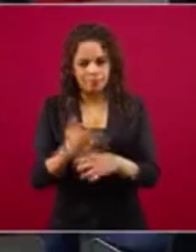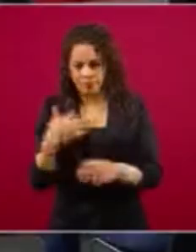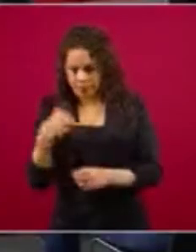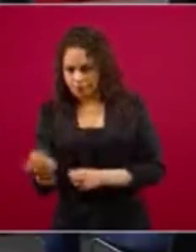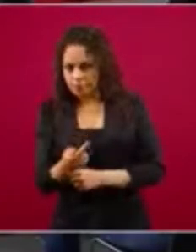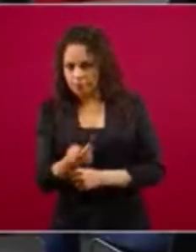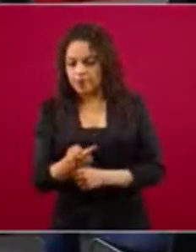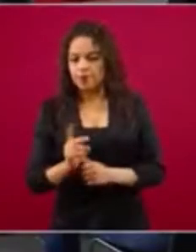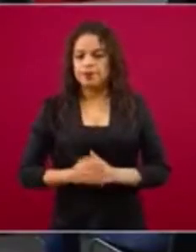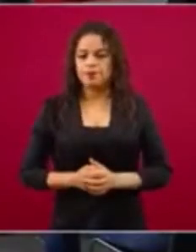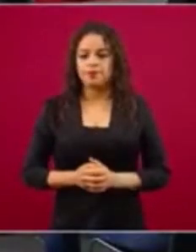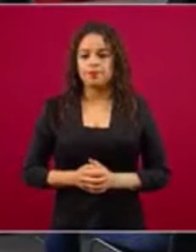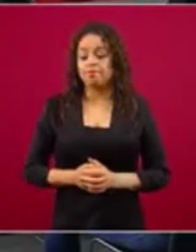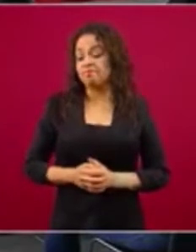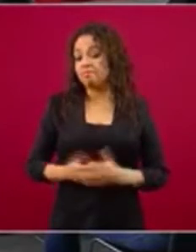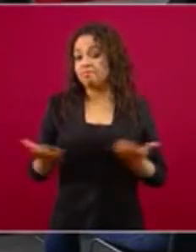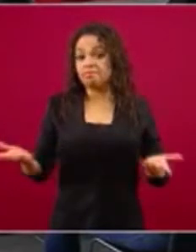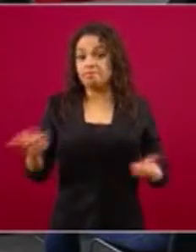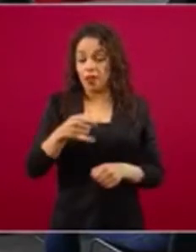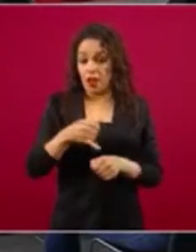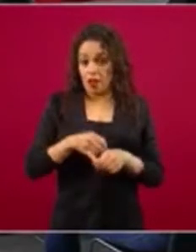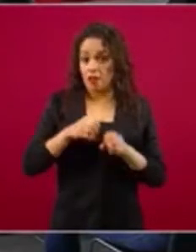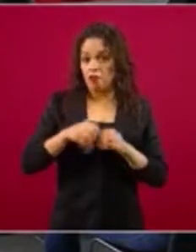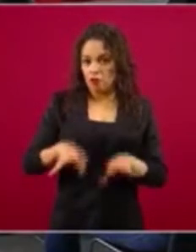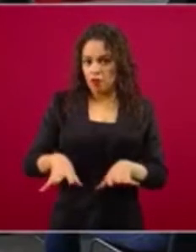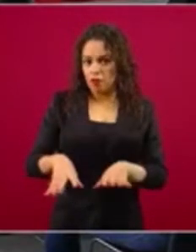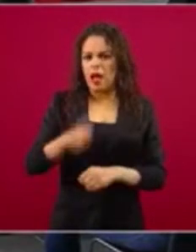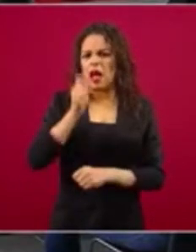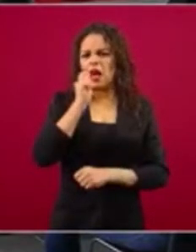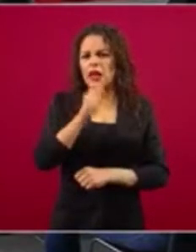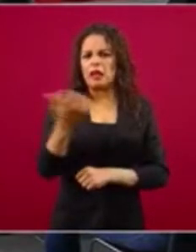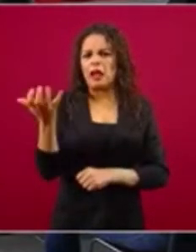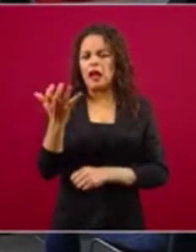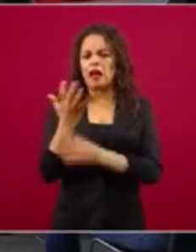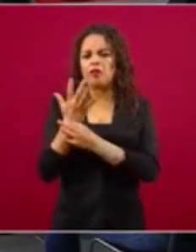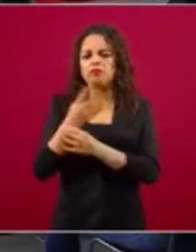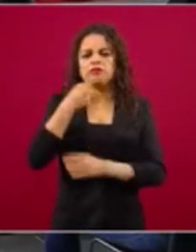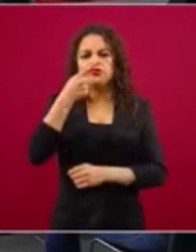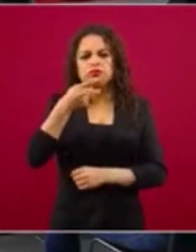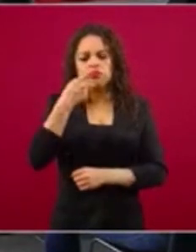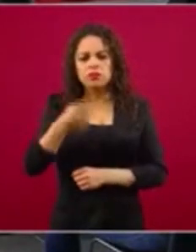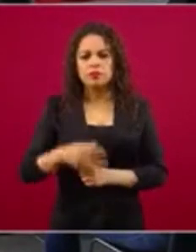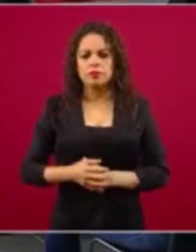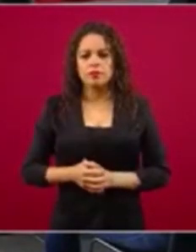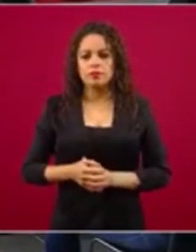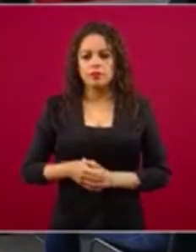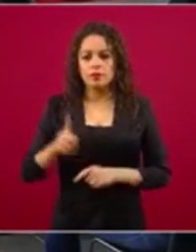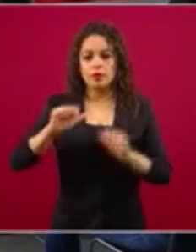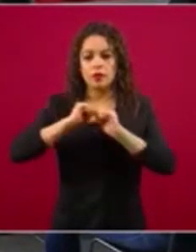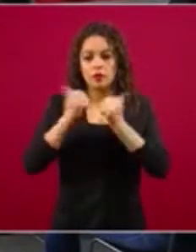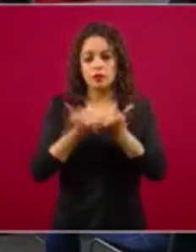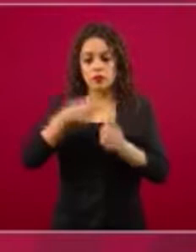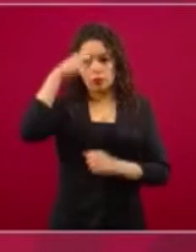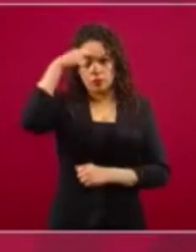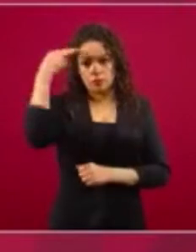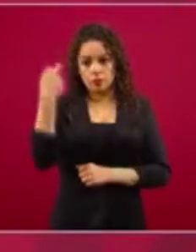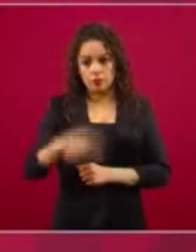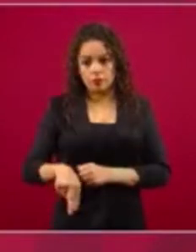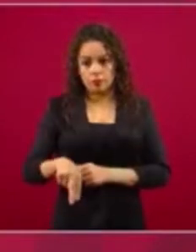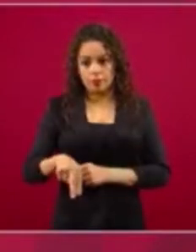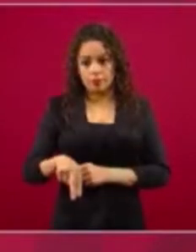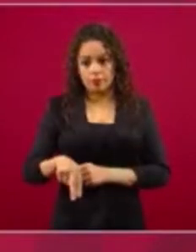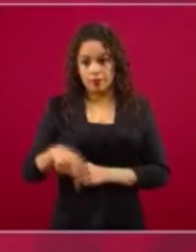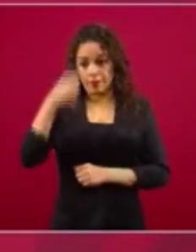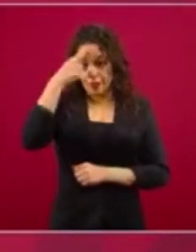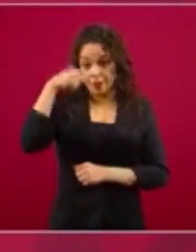esta es una información que dio a conocer la Asociación de Mexicanos a Favor de la Corrupción,